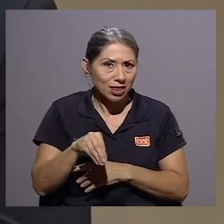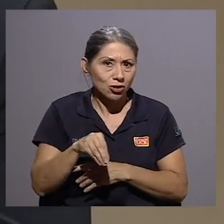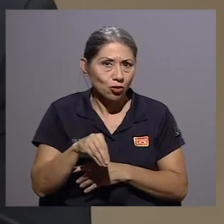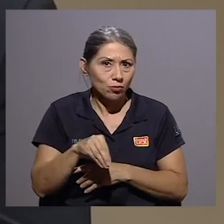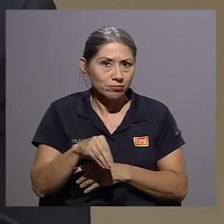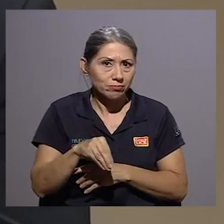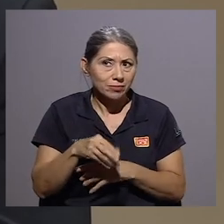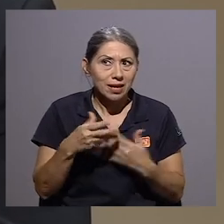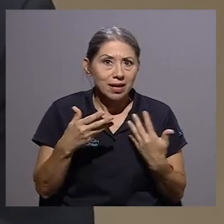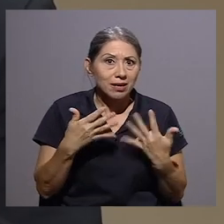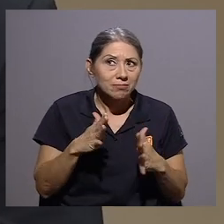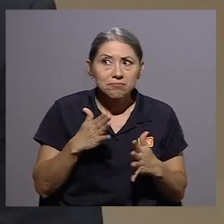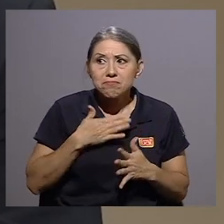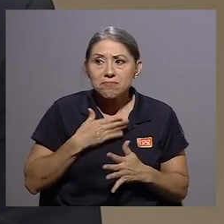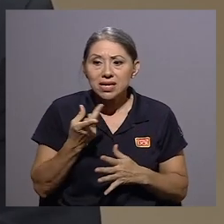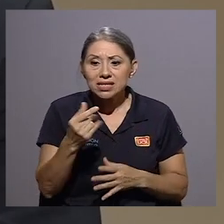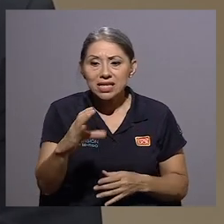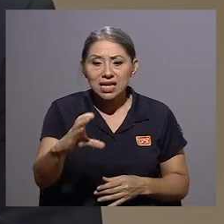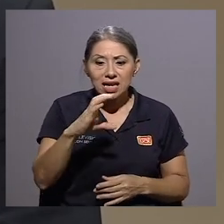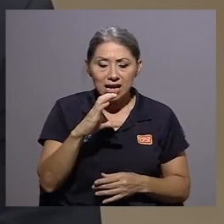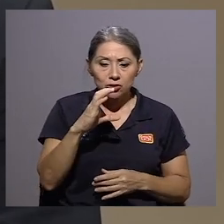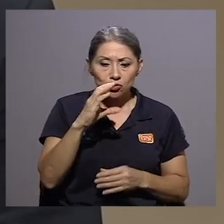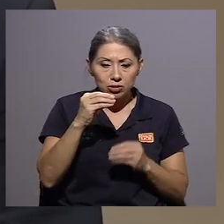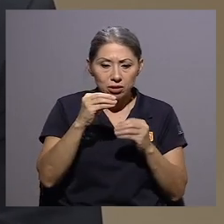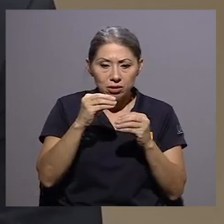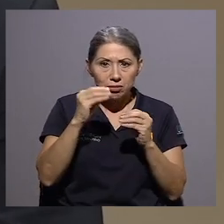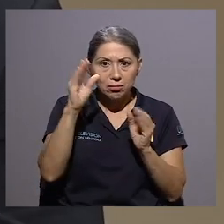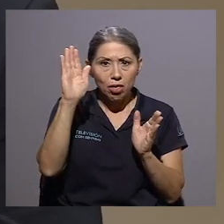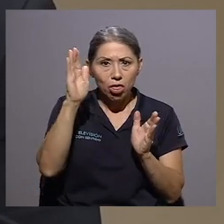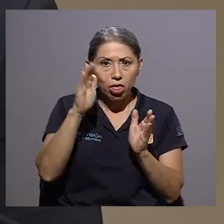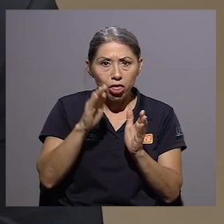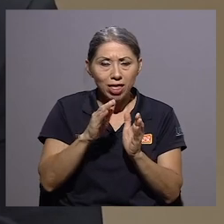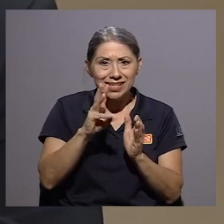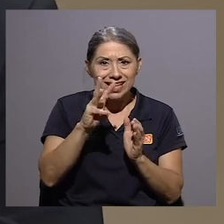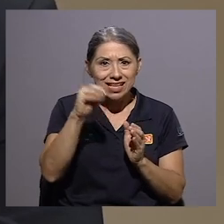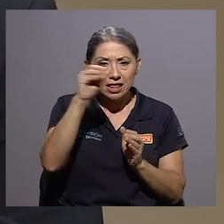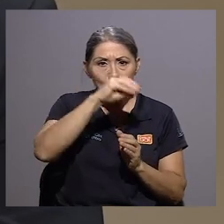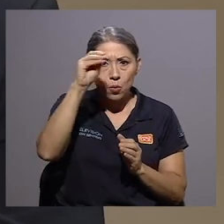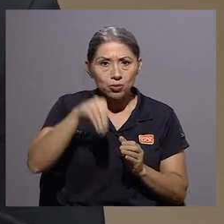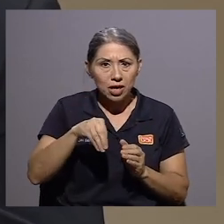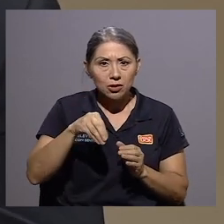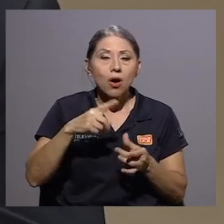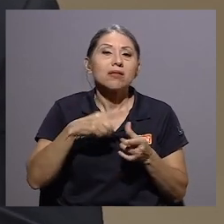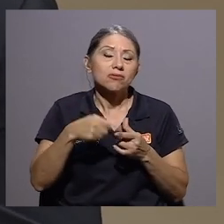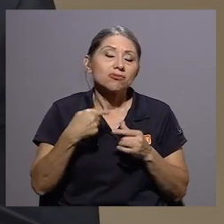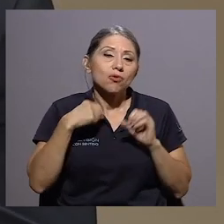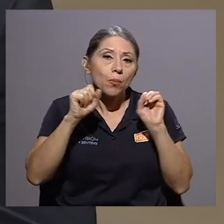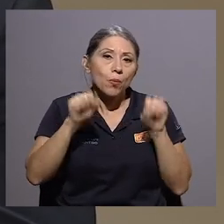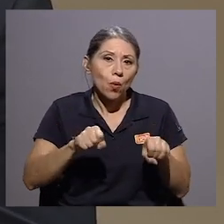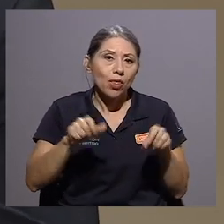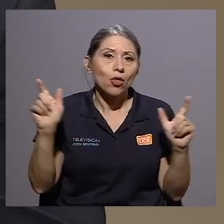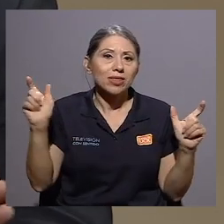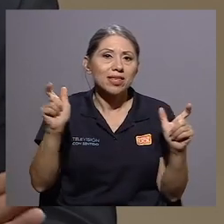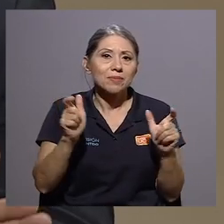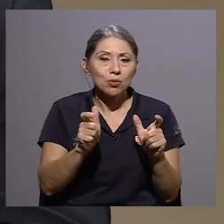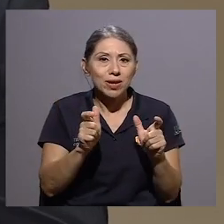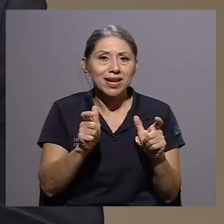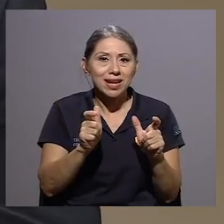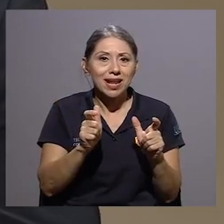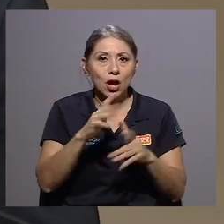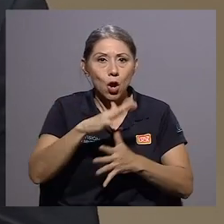ingresos brutos disminuyen en un 60% y alcance ese porcentaje, ya yo puedo disminuir la jornada en un